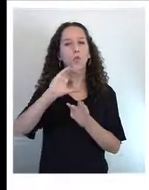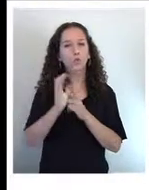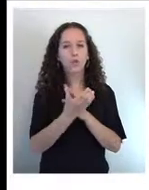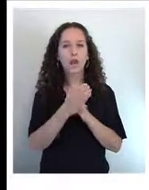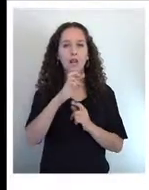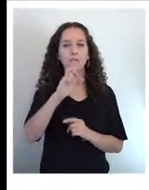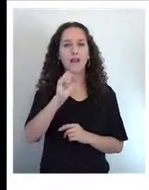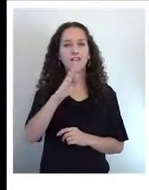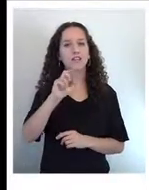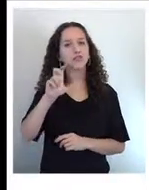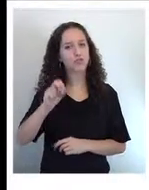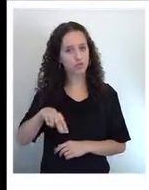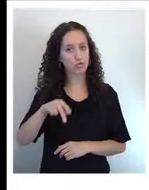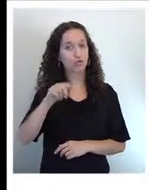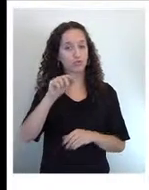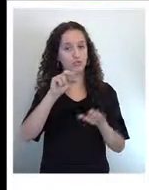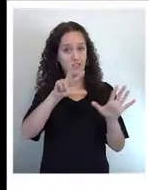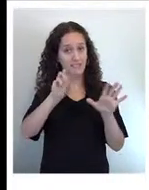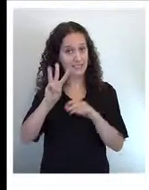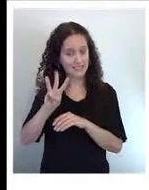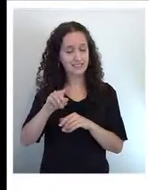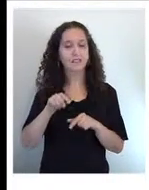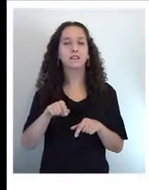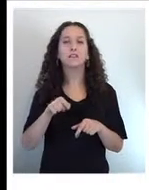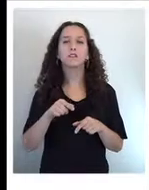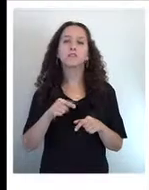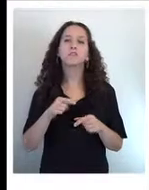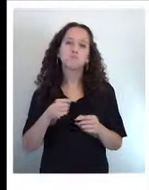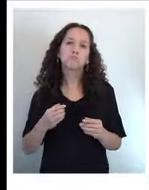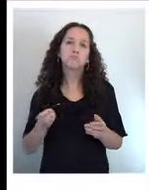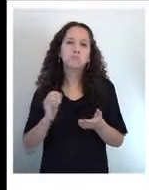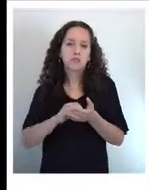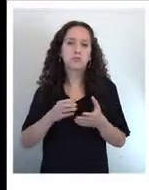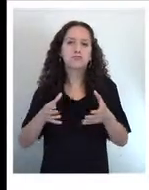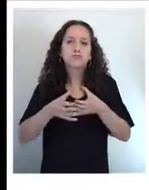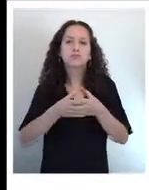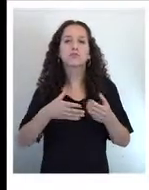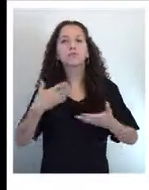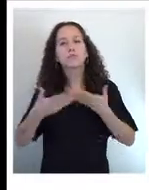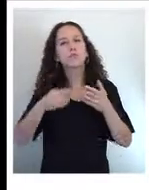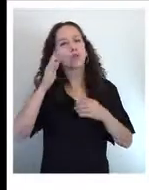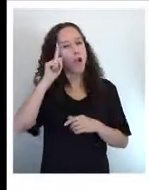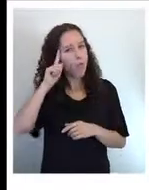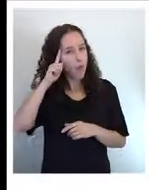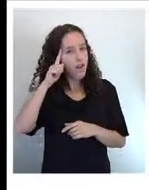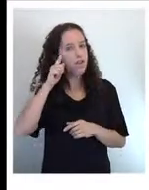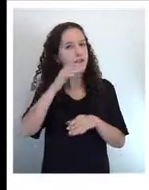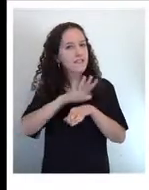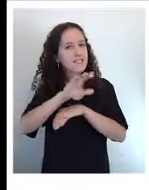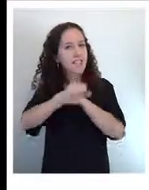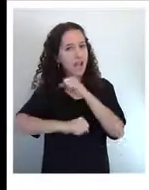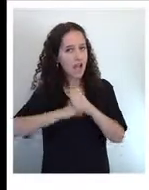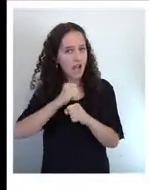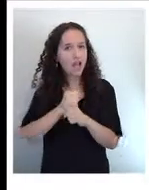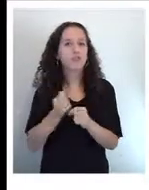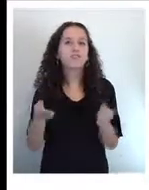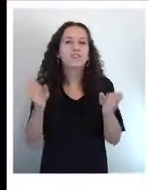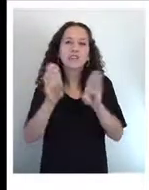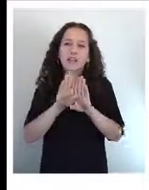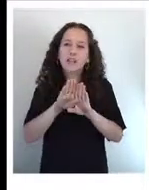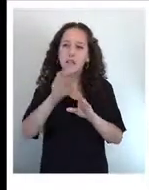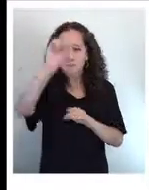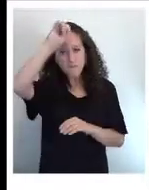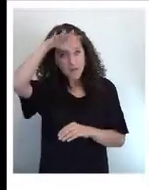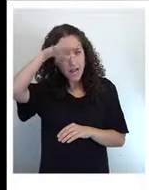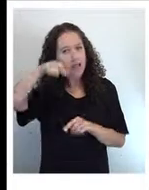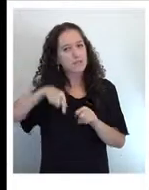El Centro Cultural Pabellón 83 se suma a la conmemoración de los 15 años del cierre de la mina de Lota,